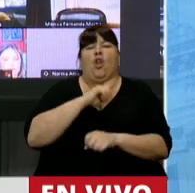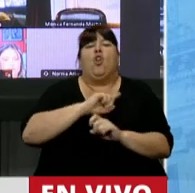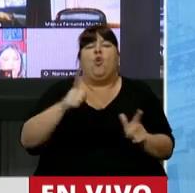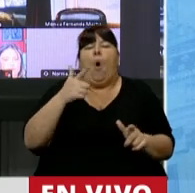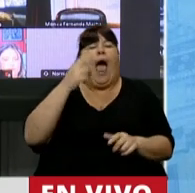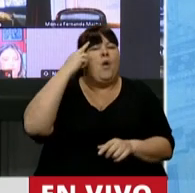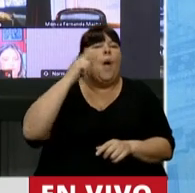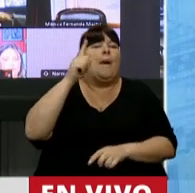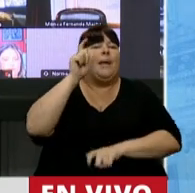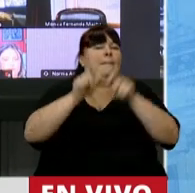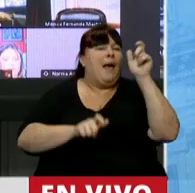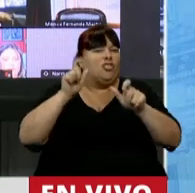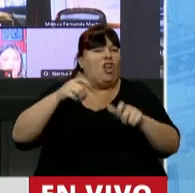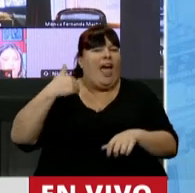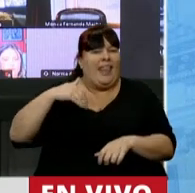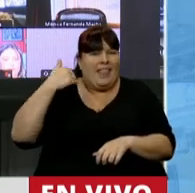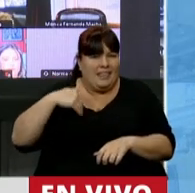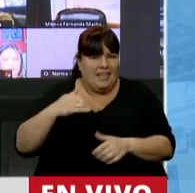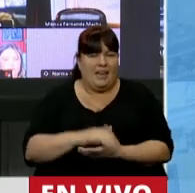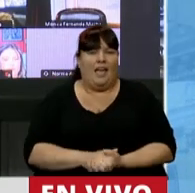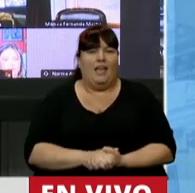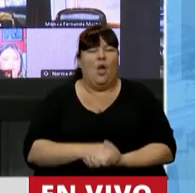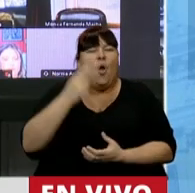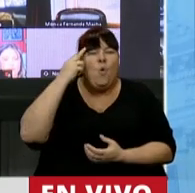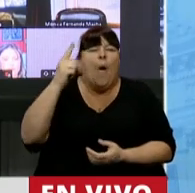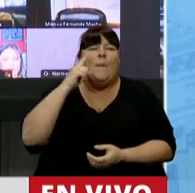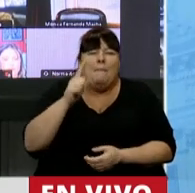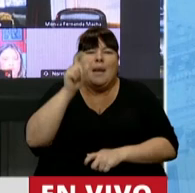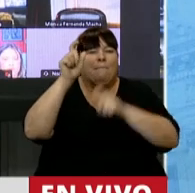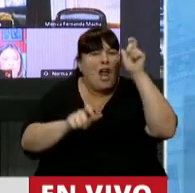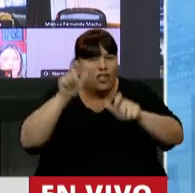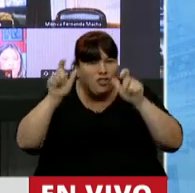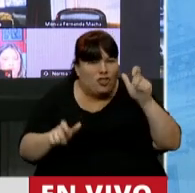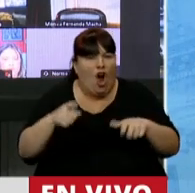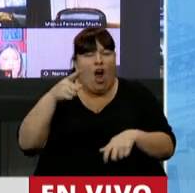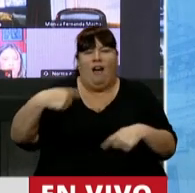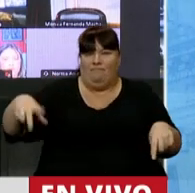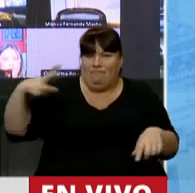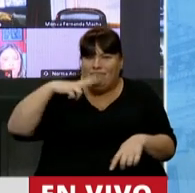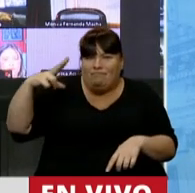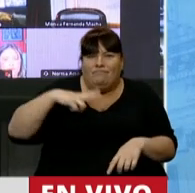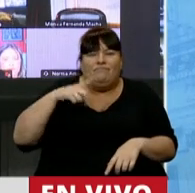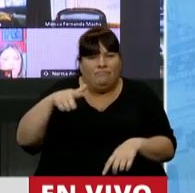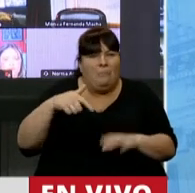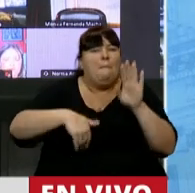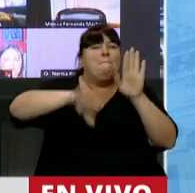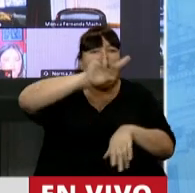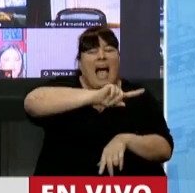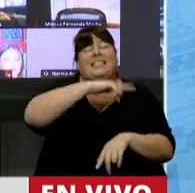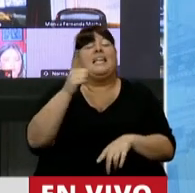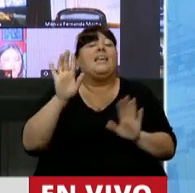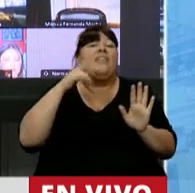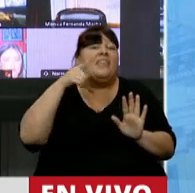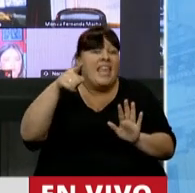9.000 personas en la Argentina, 9.000 personas cuya riqueza está por encima